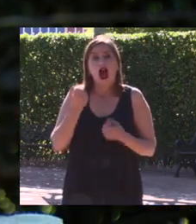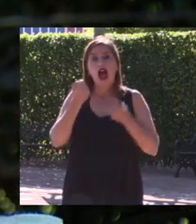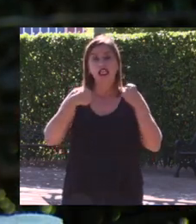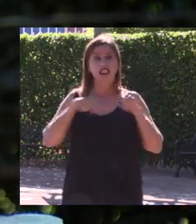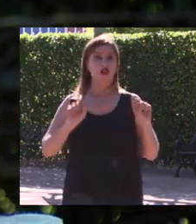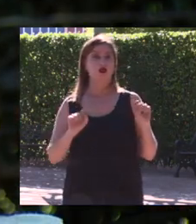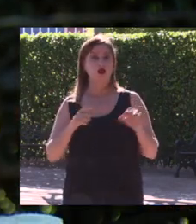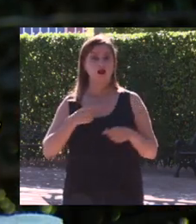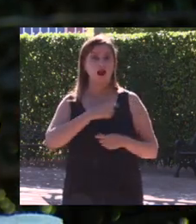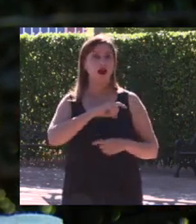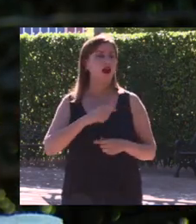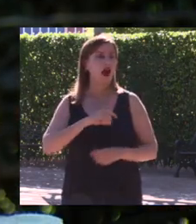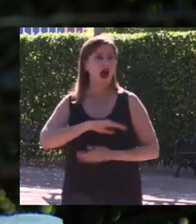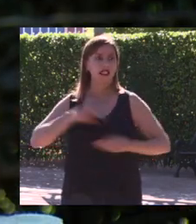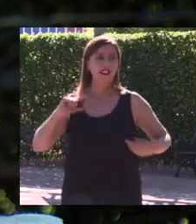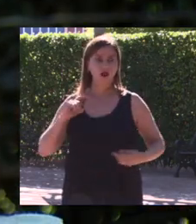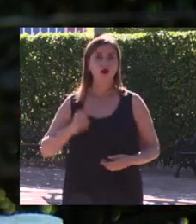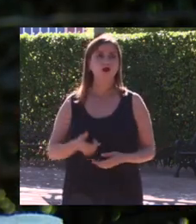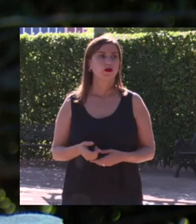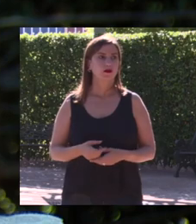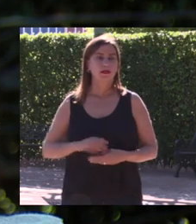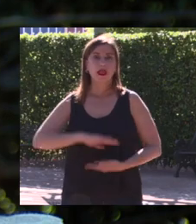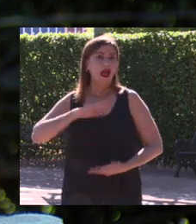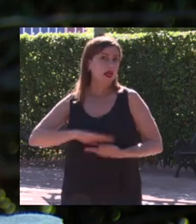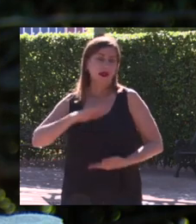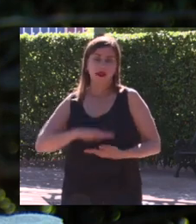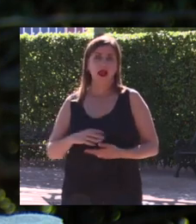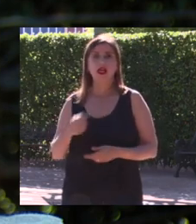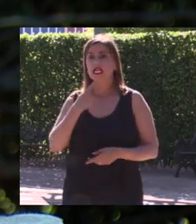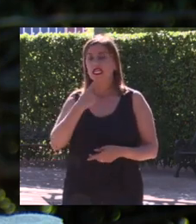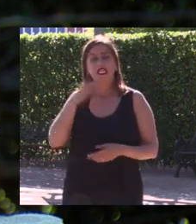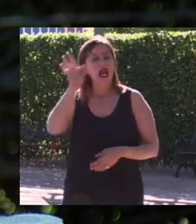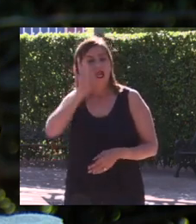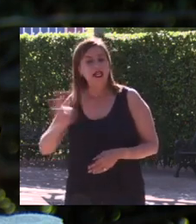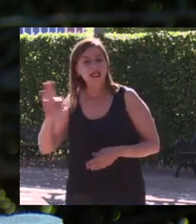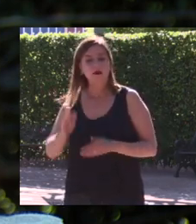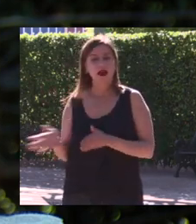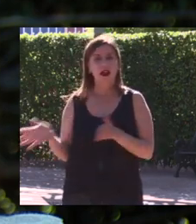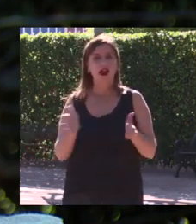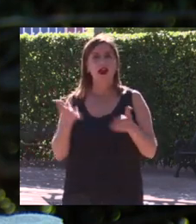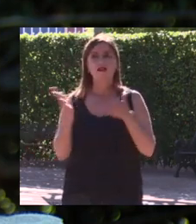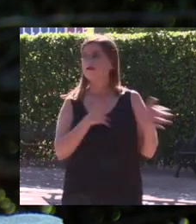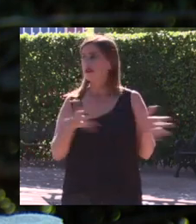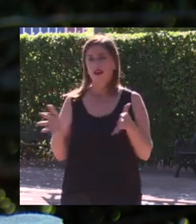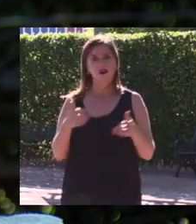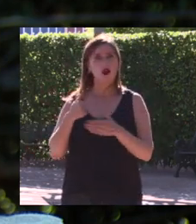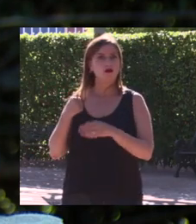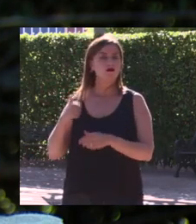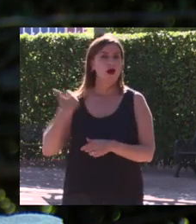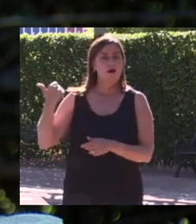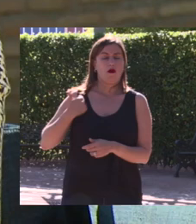aptitud ¿qué le diría a esas niñas para que aprovechen el viento favorable esa corriente que ahora juega a nuestro favor como